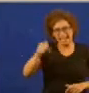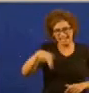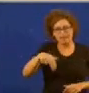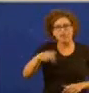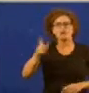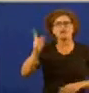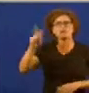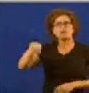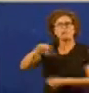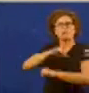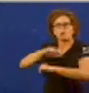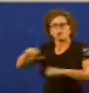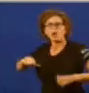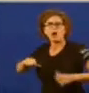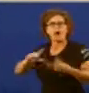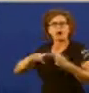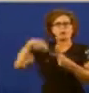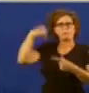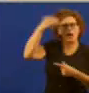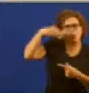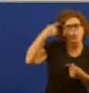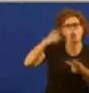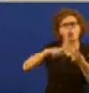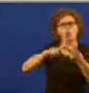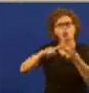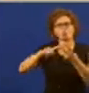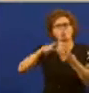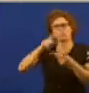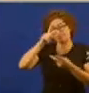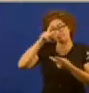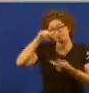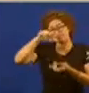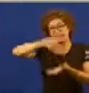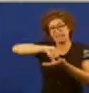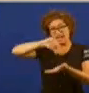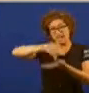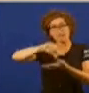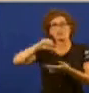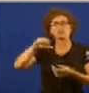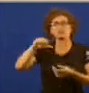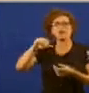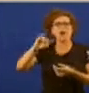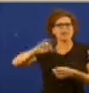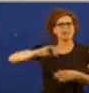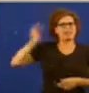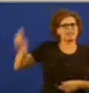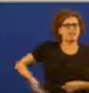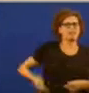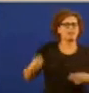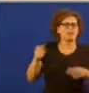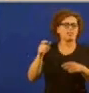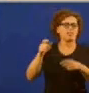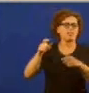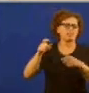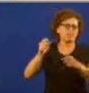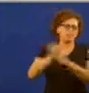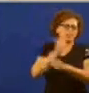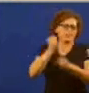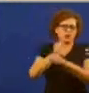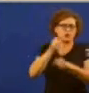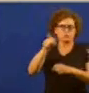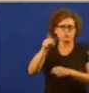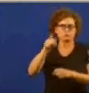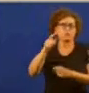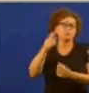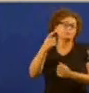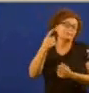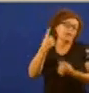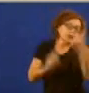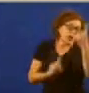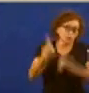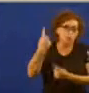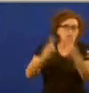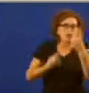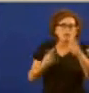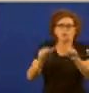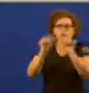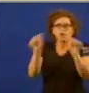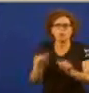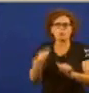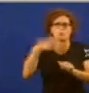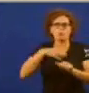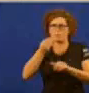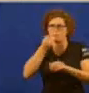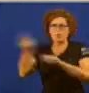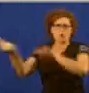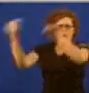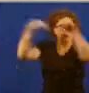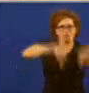en Marrocos ou en Irán riqueza de empregos que en alguna medida non completamente pero en alguna medida podían estar